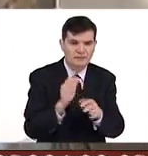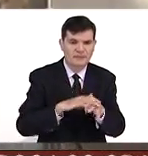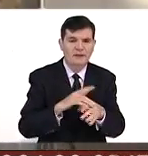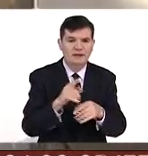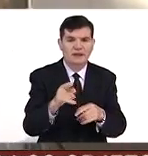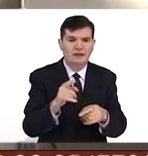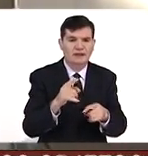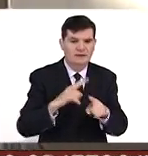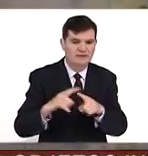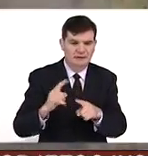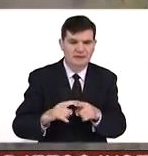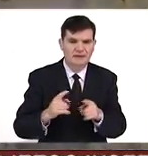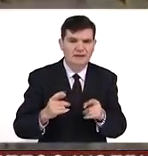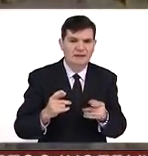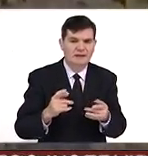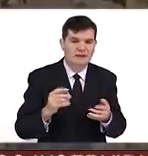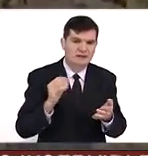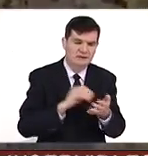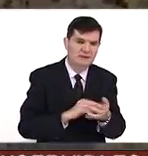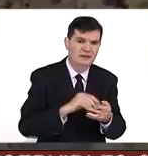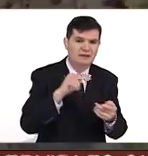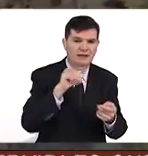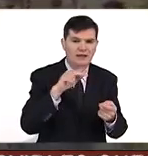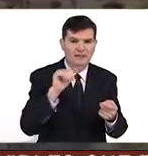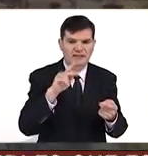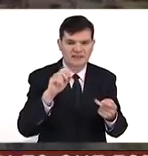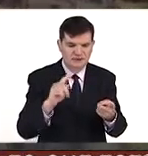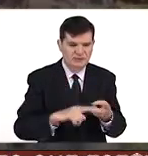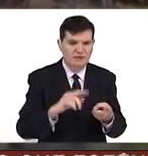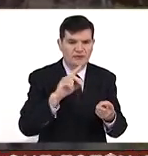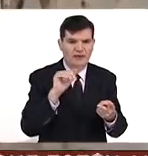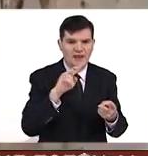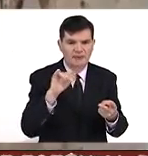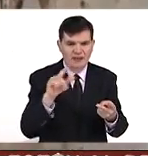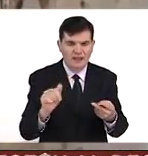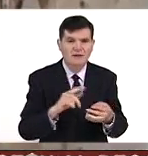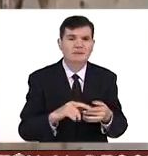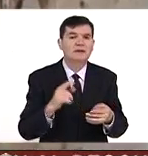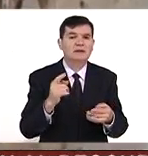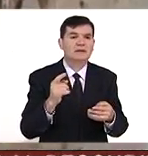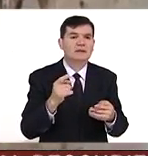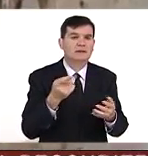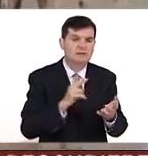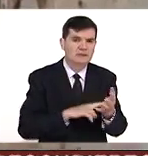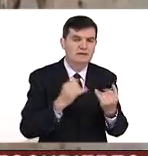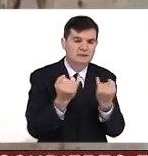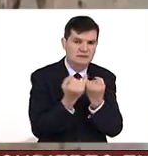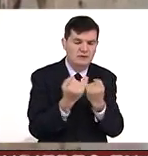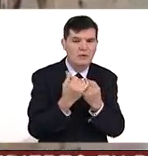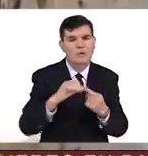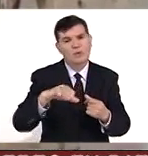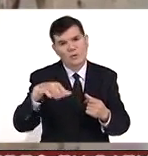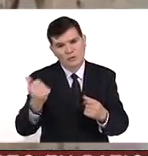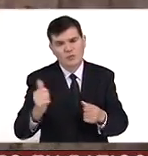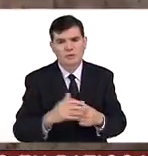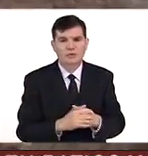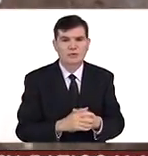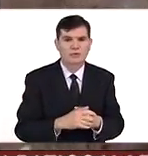curadoras, que es Elena Paricio, Olga Margarita Dávila y también una